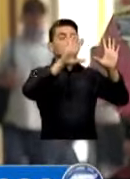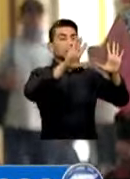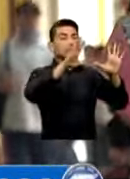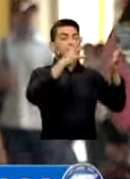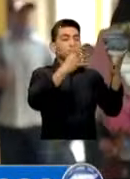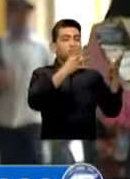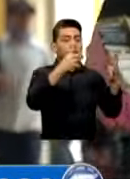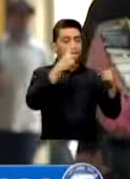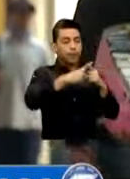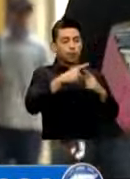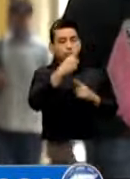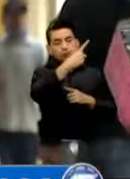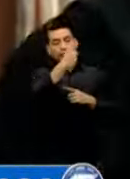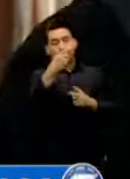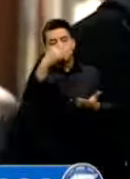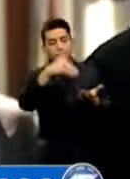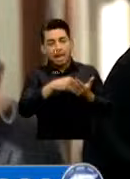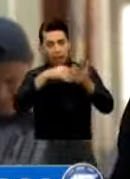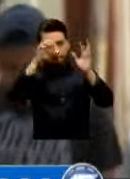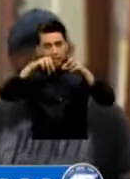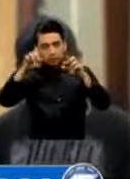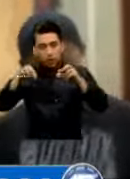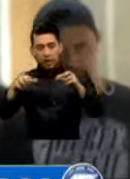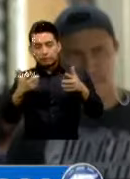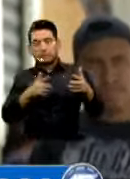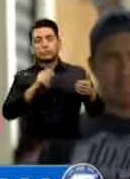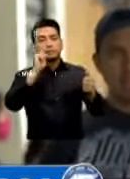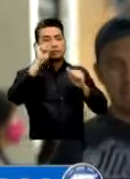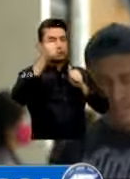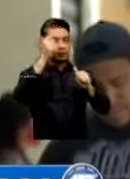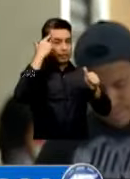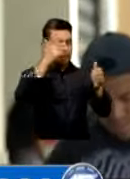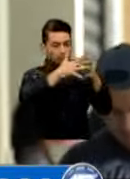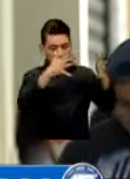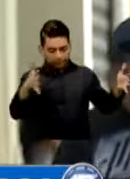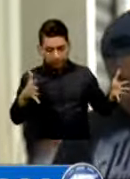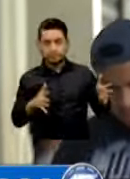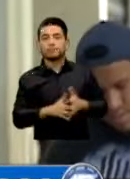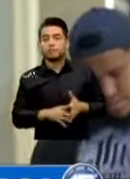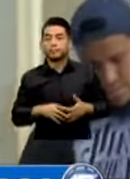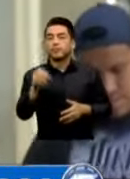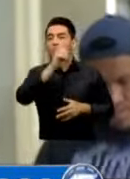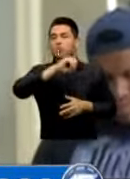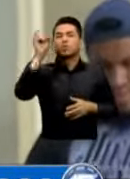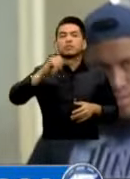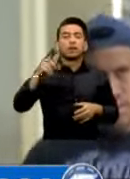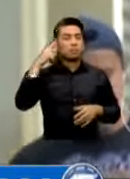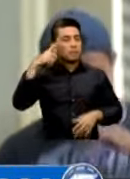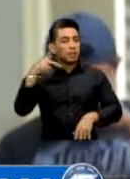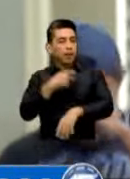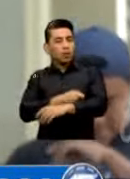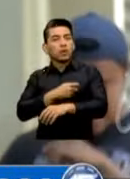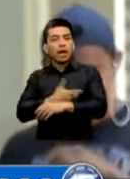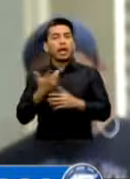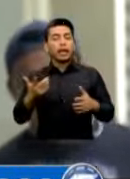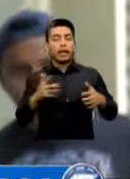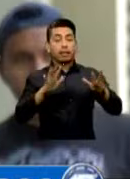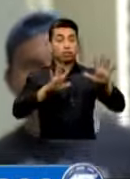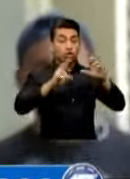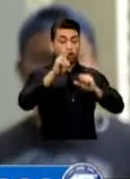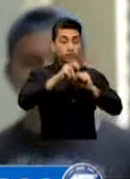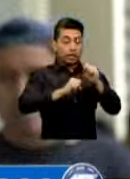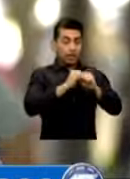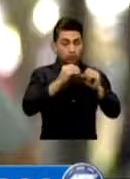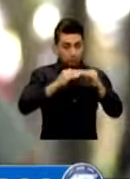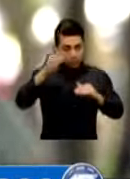14 días Porcentaje Acumulado De vacunación Esquema Segunda dosis En mayores De 12 años Porcentaje De pruebas